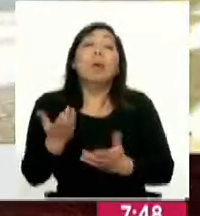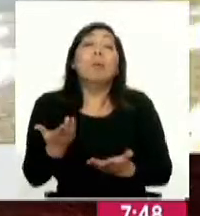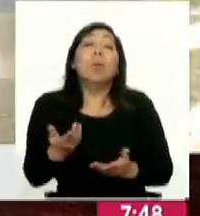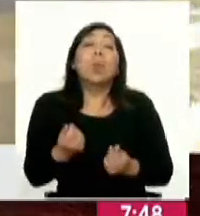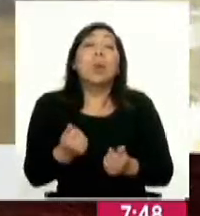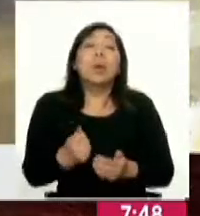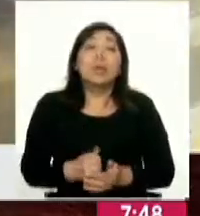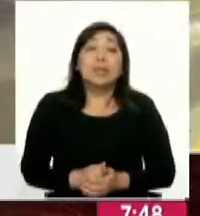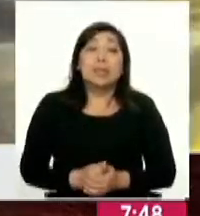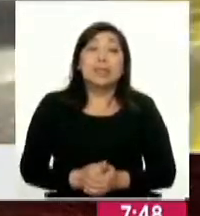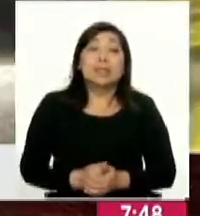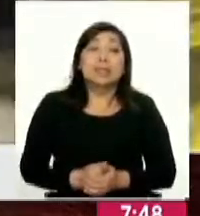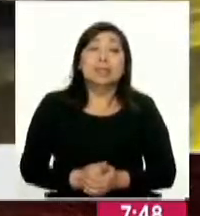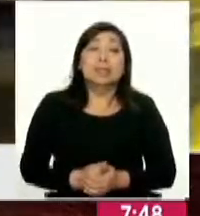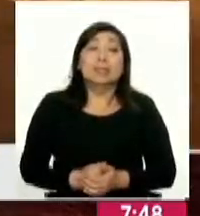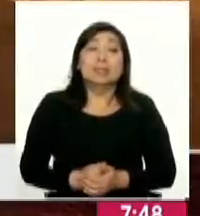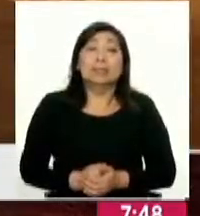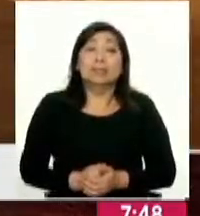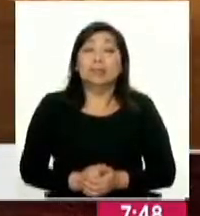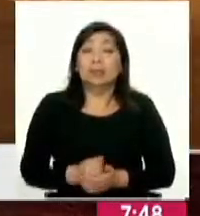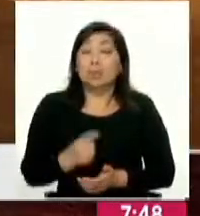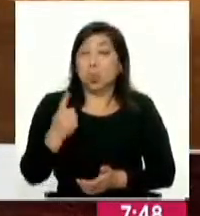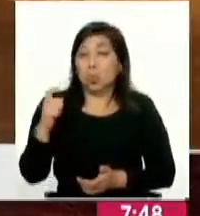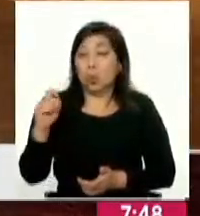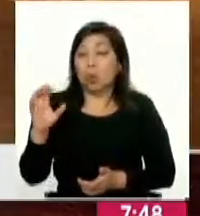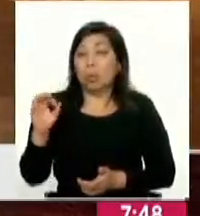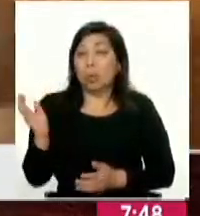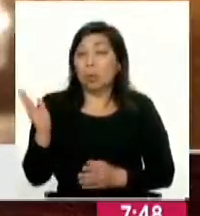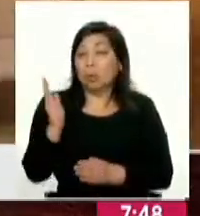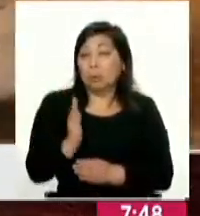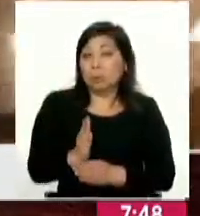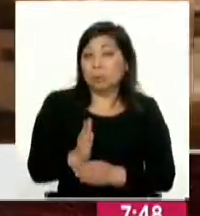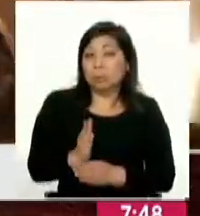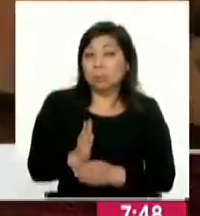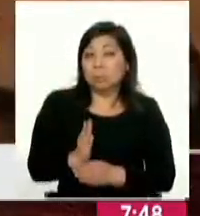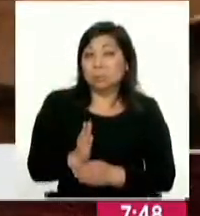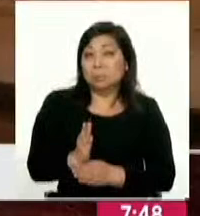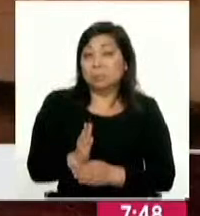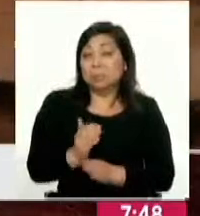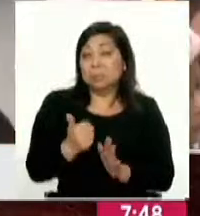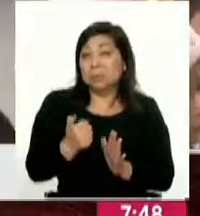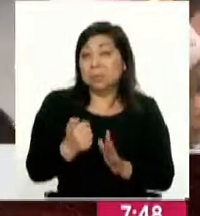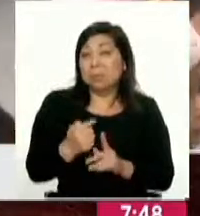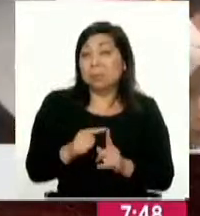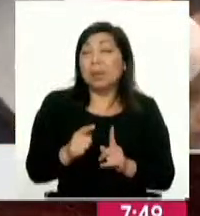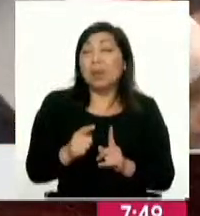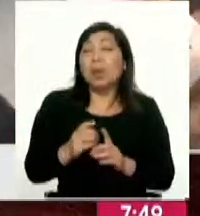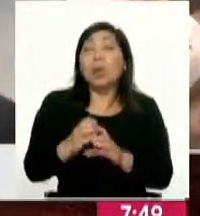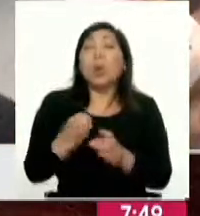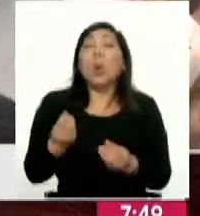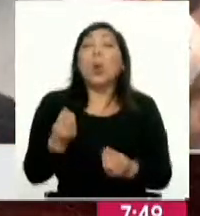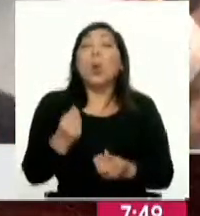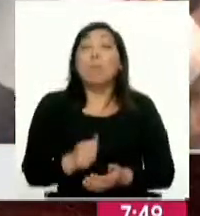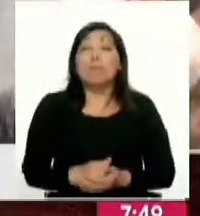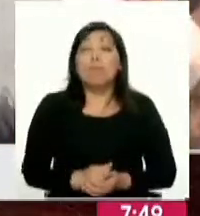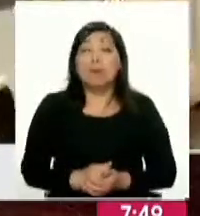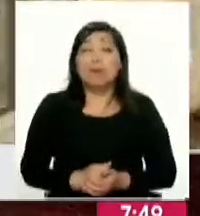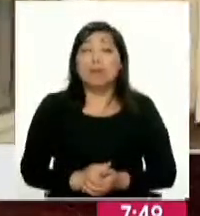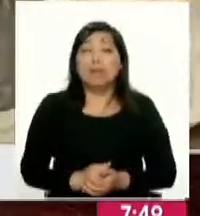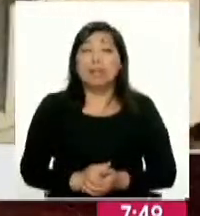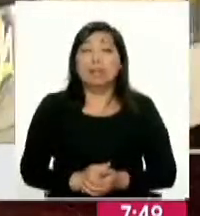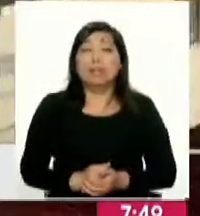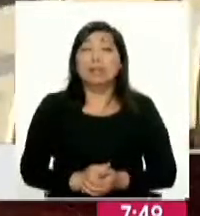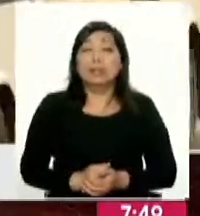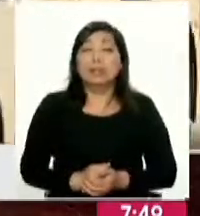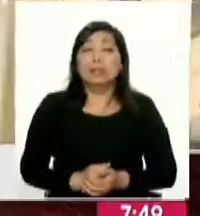debería ser? porque el metro de Lima cuesta unos 50 es como un subsidio de 6 soles en el metropolitano ¿cómo debería ser? en